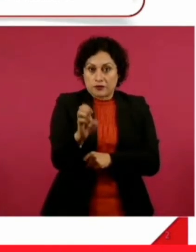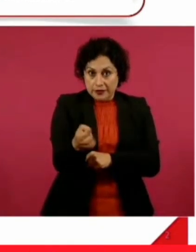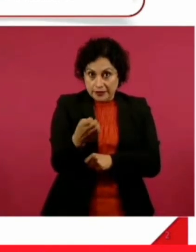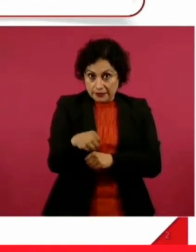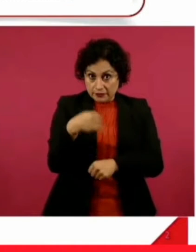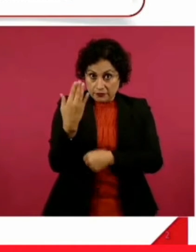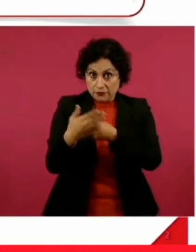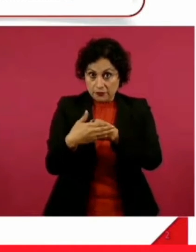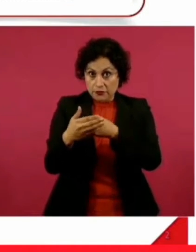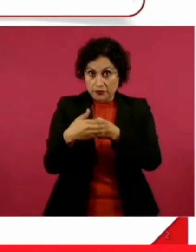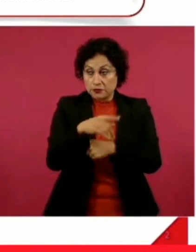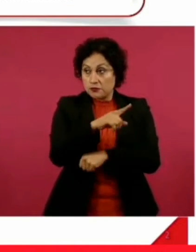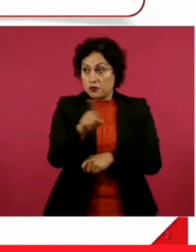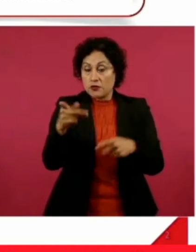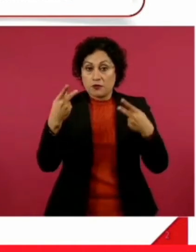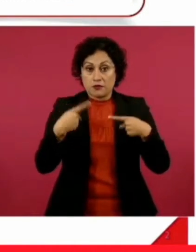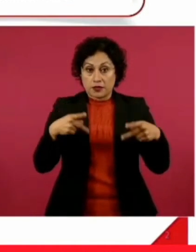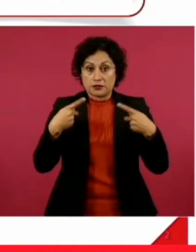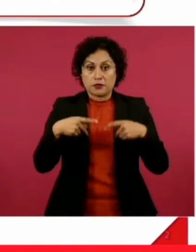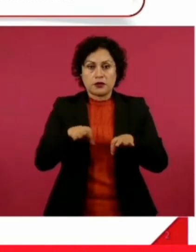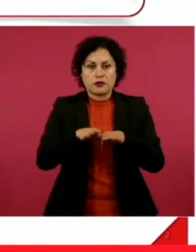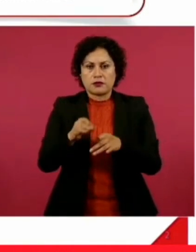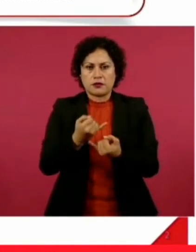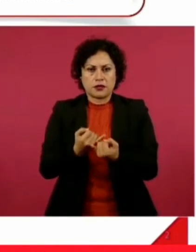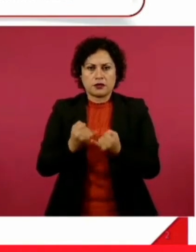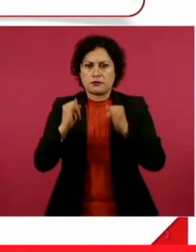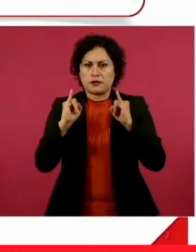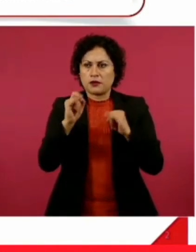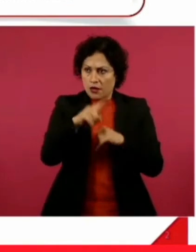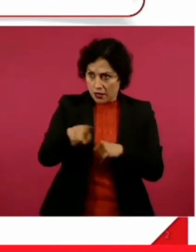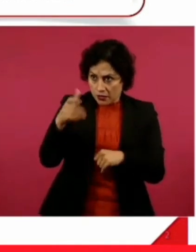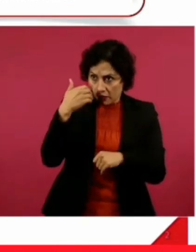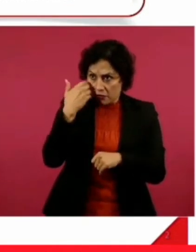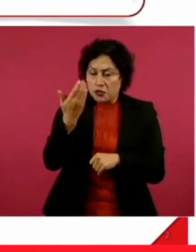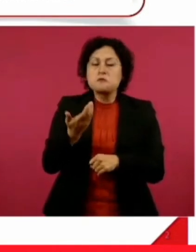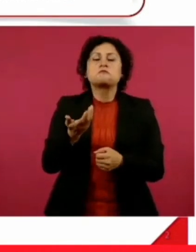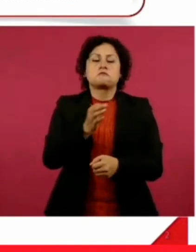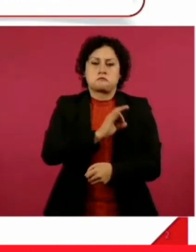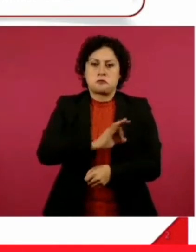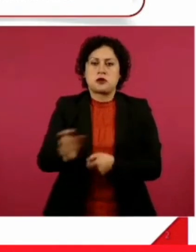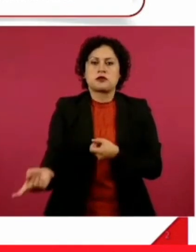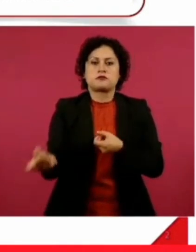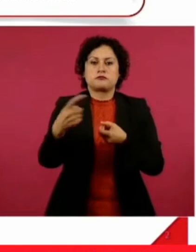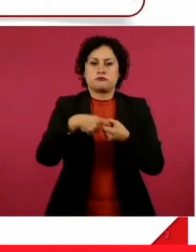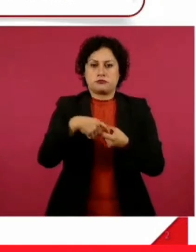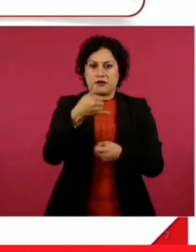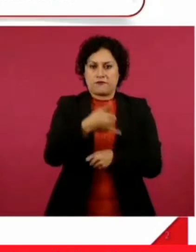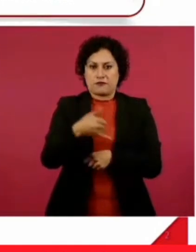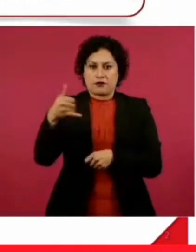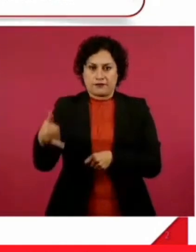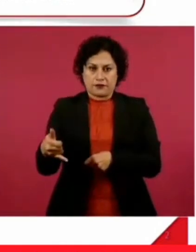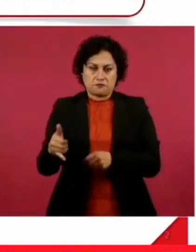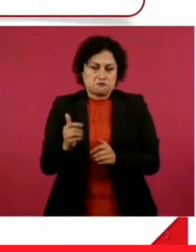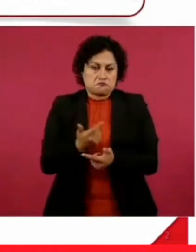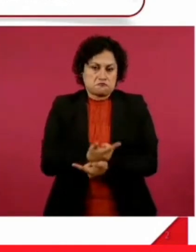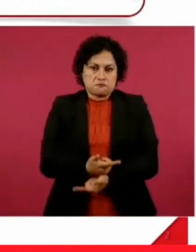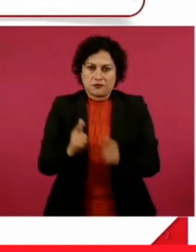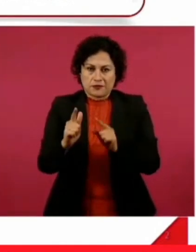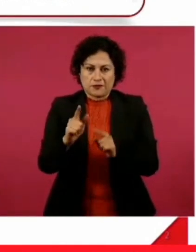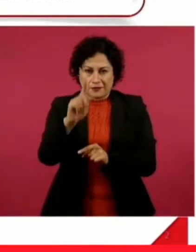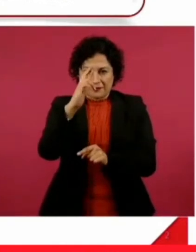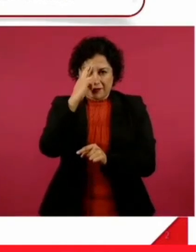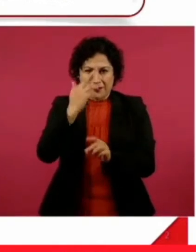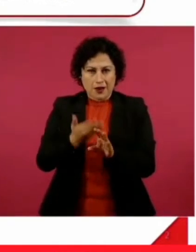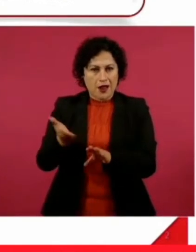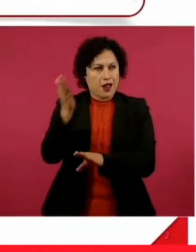trabajadoras independientes se podrán inscribir de forma voluntaria al Infonavit, cosa que no se podía hasta la reciente reforma